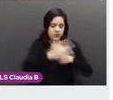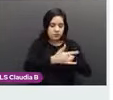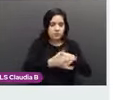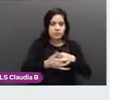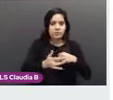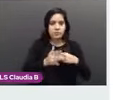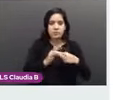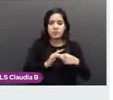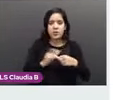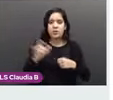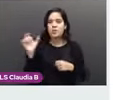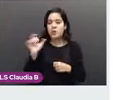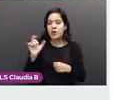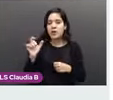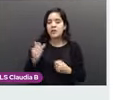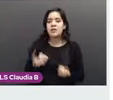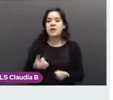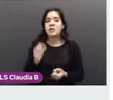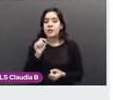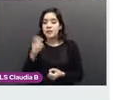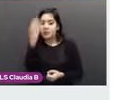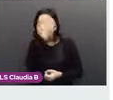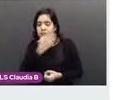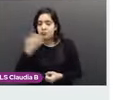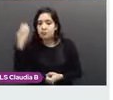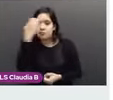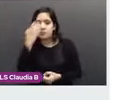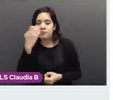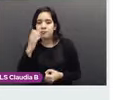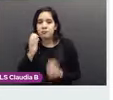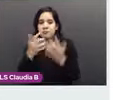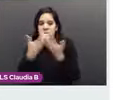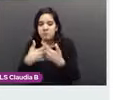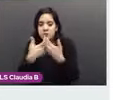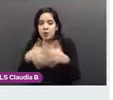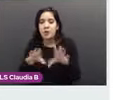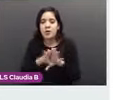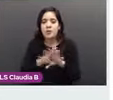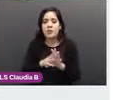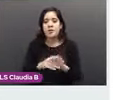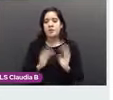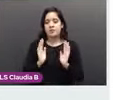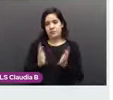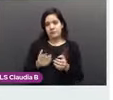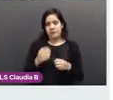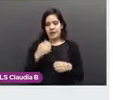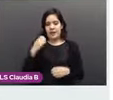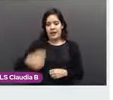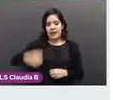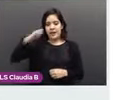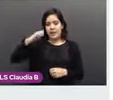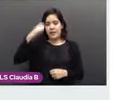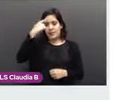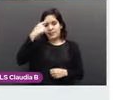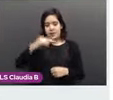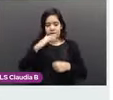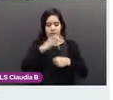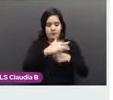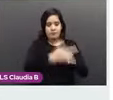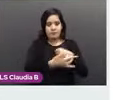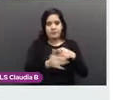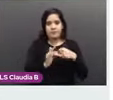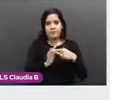clínico. Exploración mamaria, como lo marca, a partir de los 20 años, cada mes por la usuaria, después del 10 de su